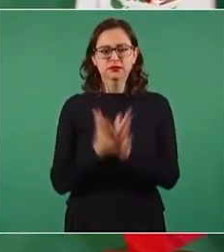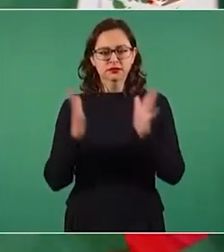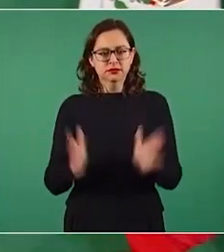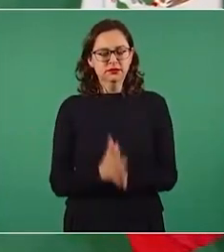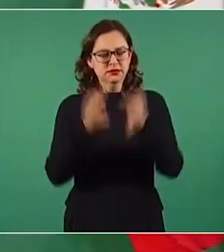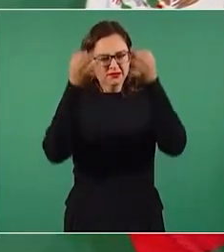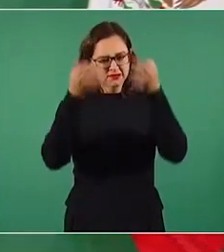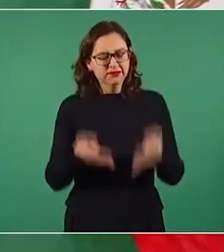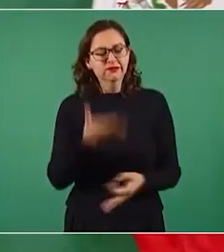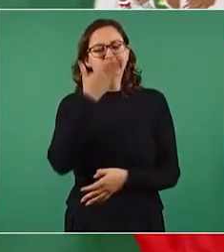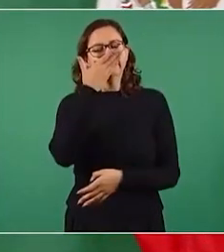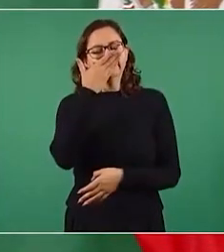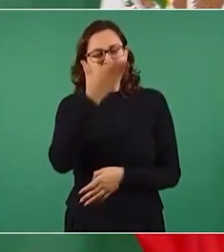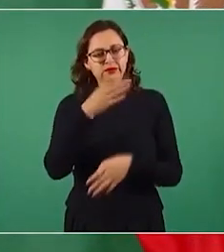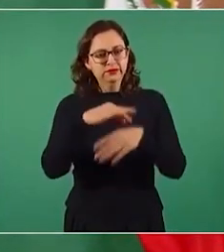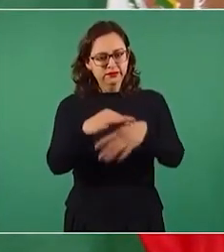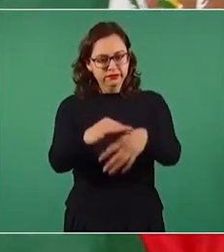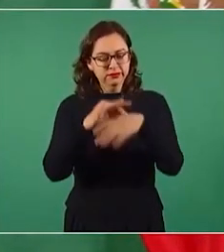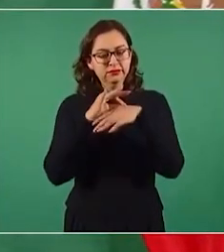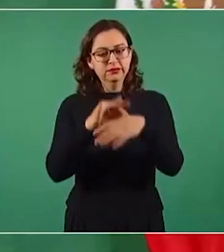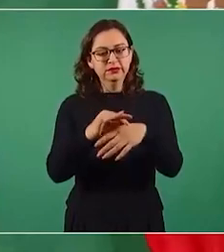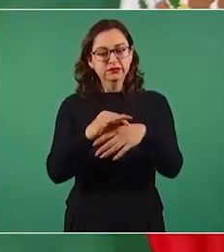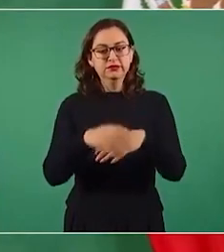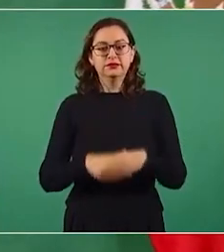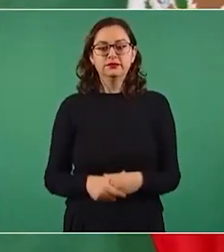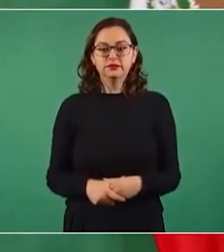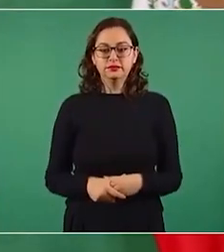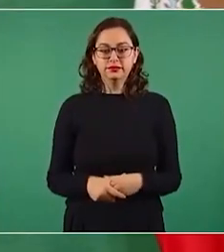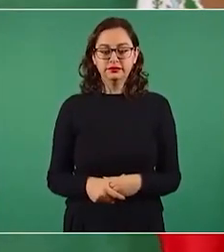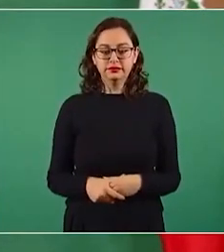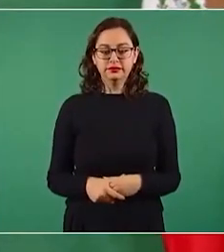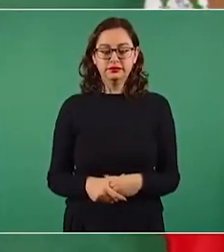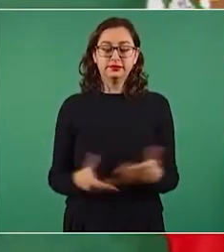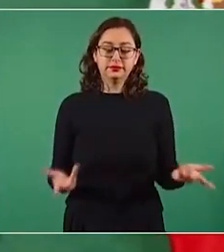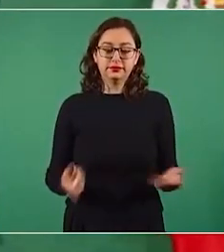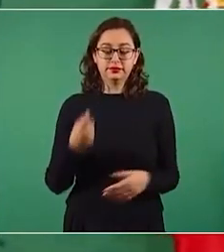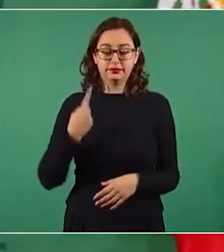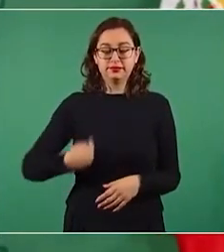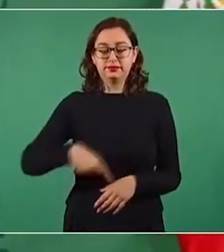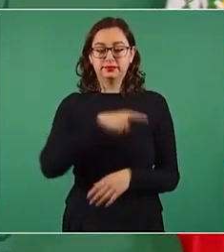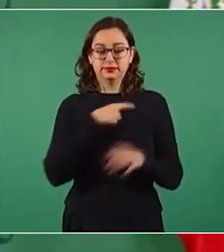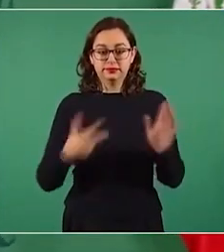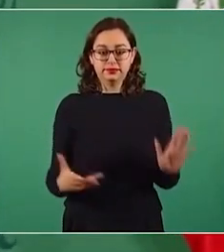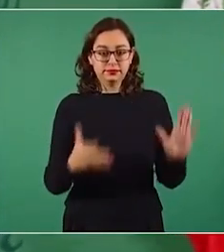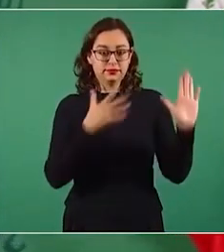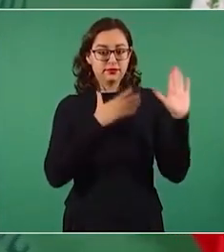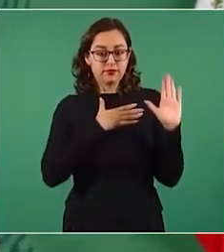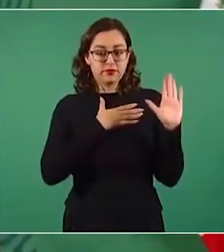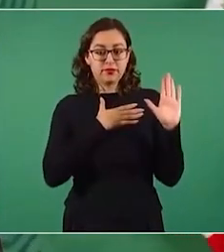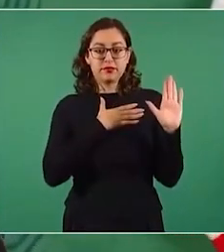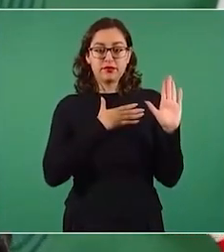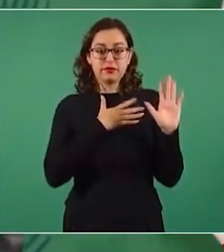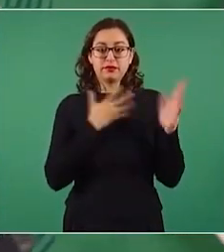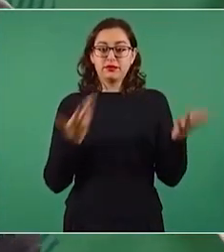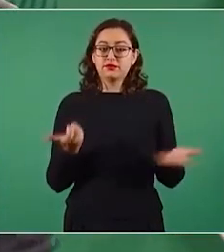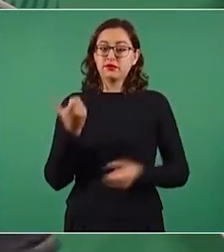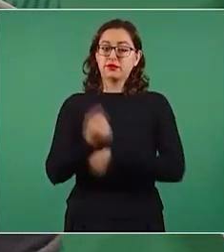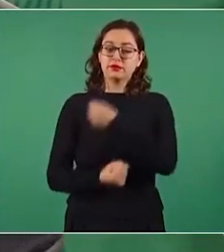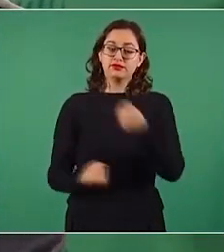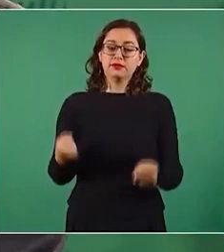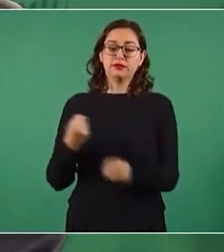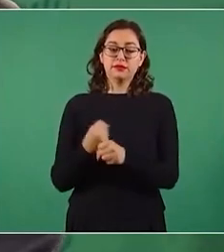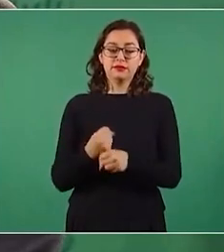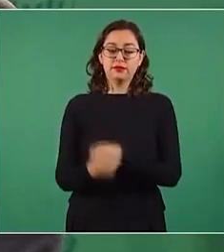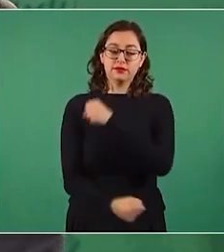Entonces, tenemos ese compromiso. Si luchamos durante años